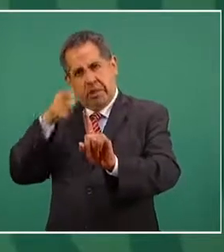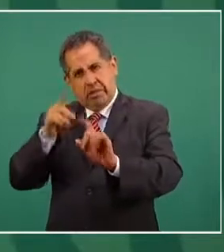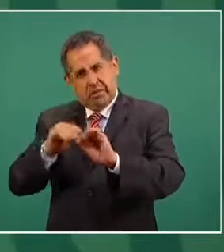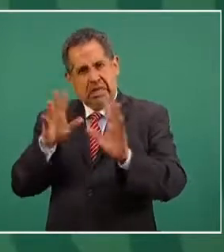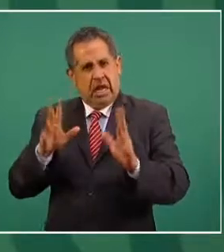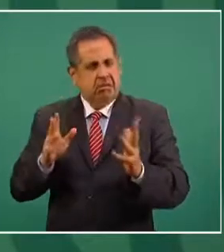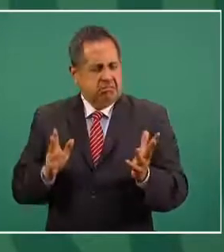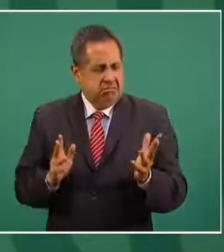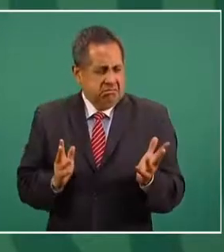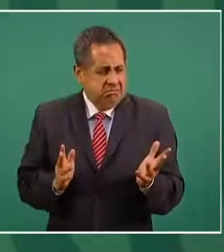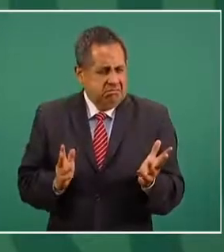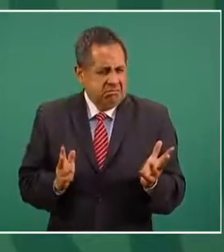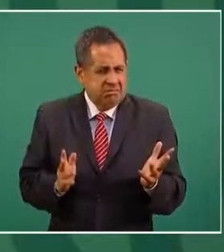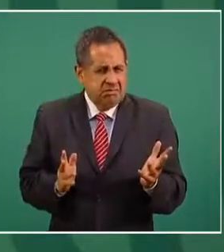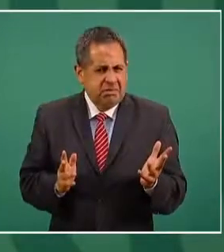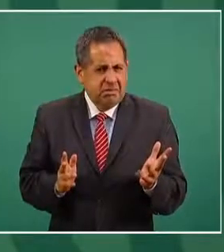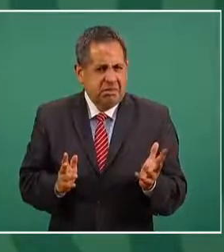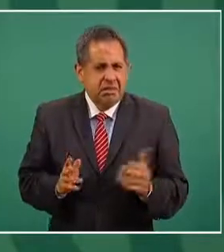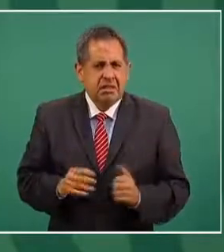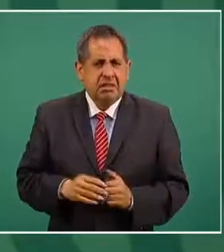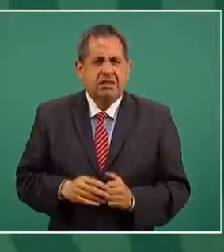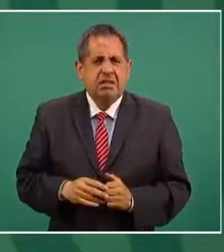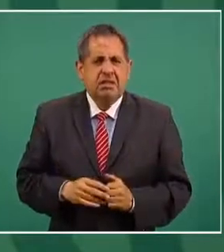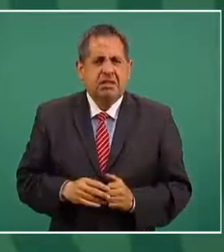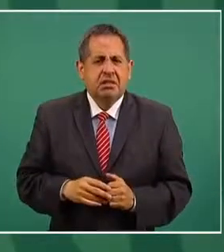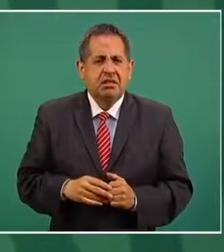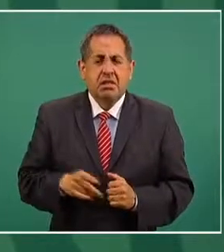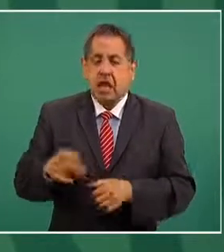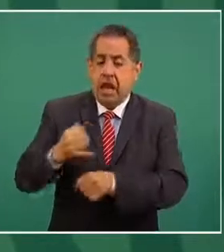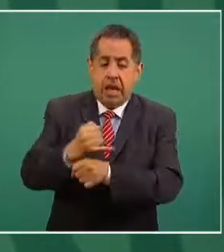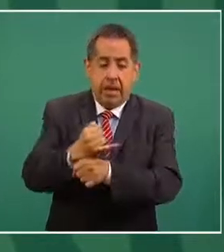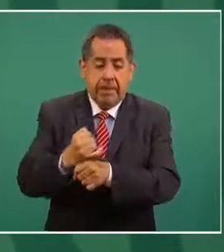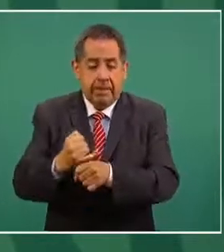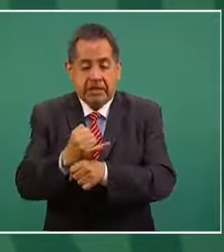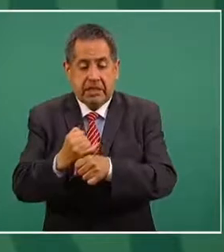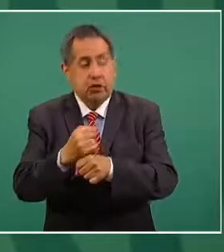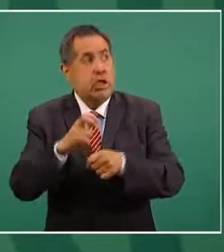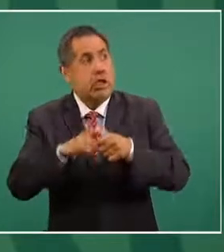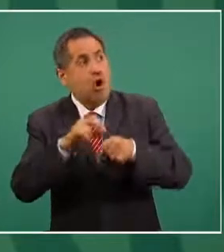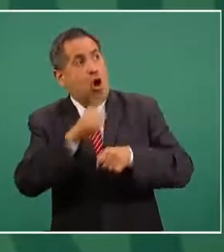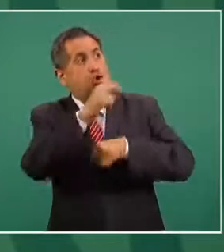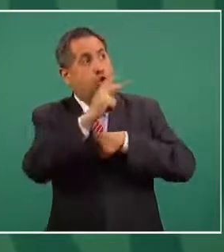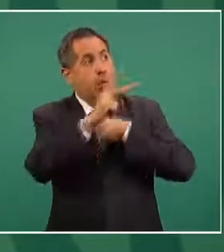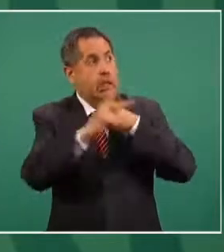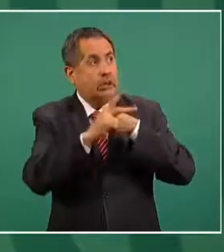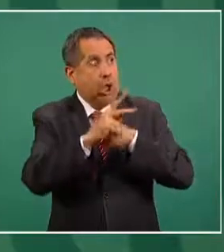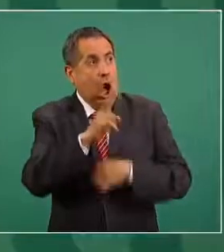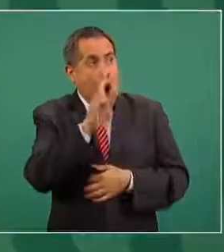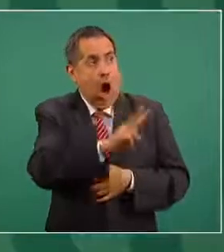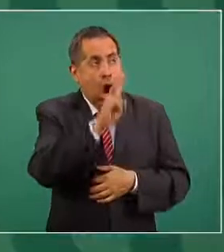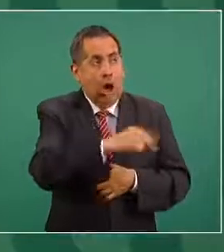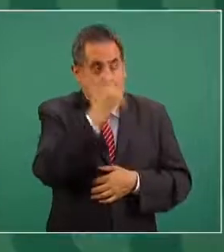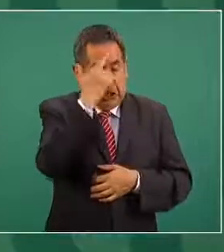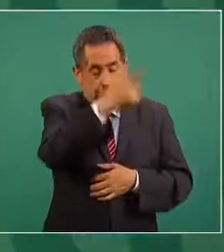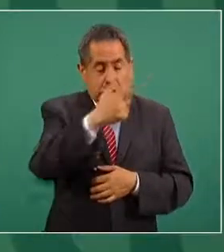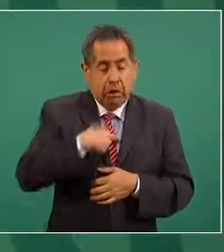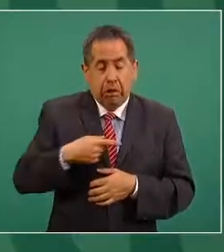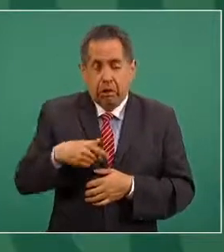porque se hace una investigación en el extranjero ya con eso